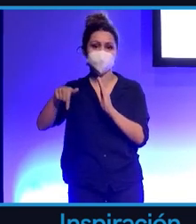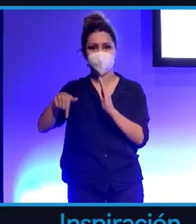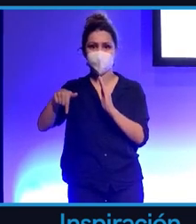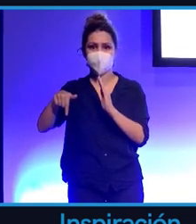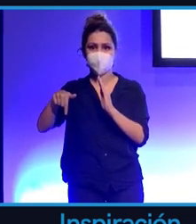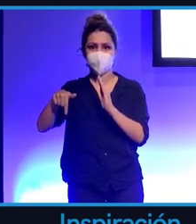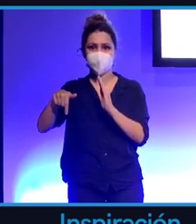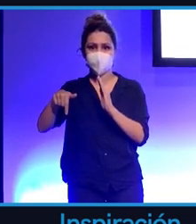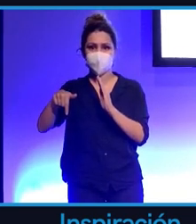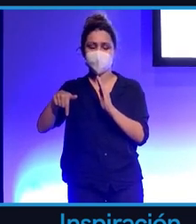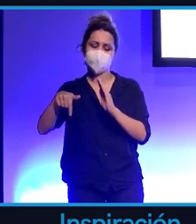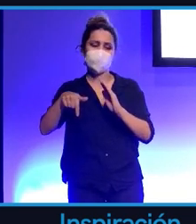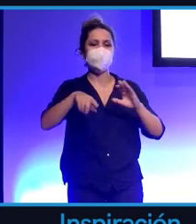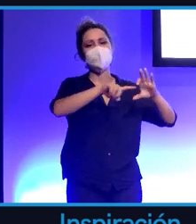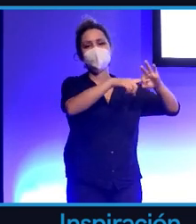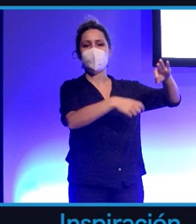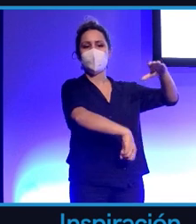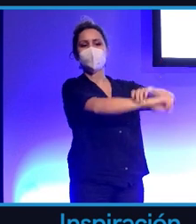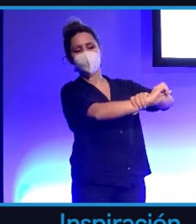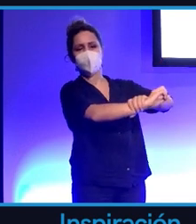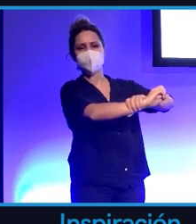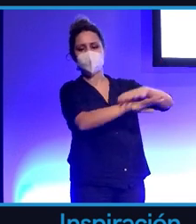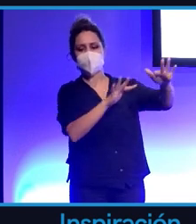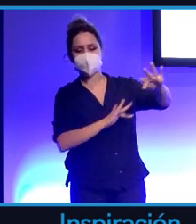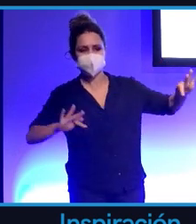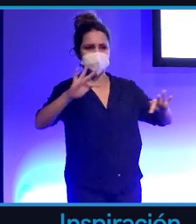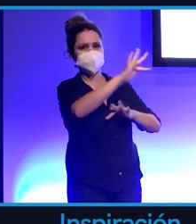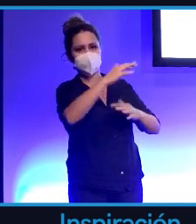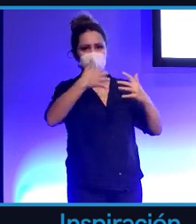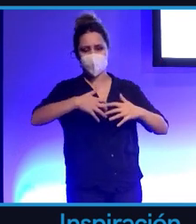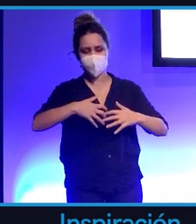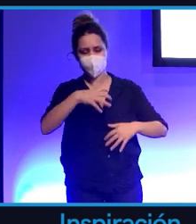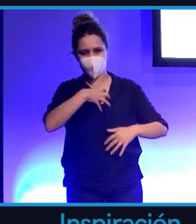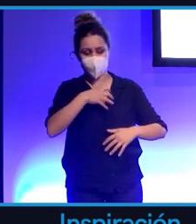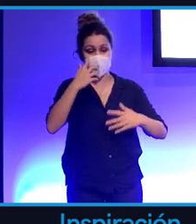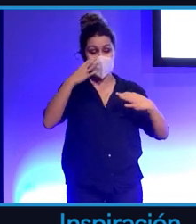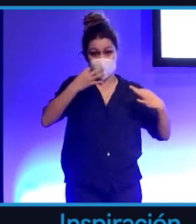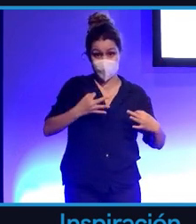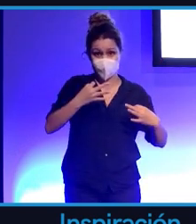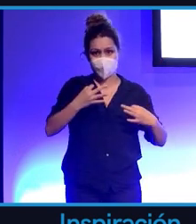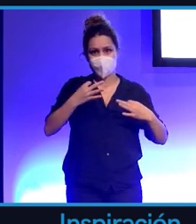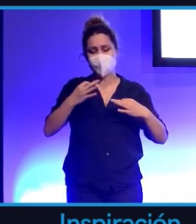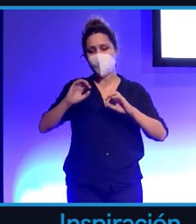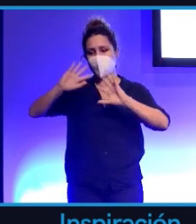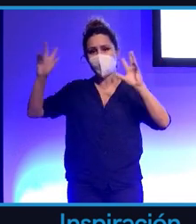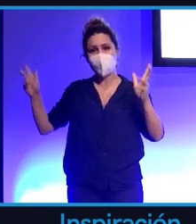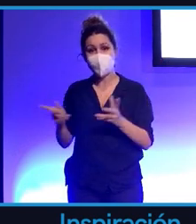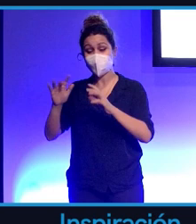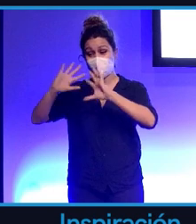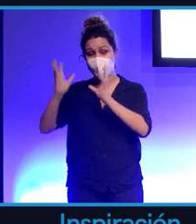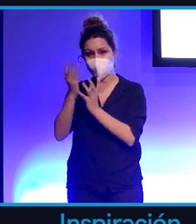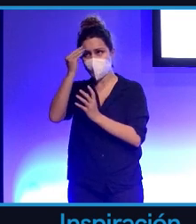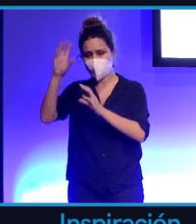puestos de los futbolistas. No hay ningún robot que vaya a sustituirlo. Al menos en el mundo real, en el metaverso, como han presentado, sí es verdad